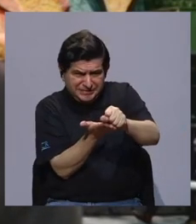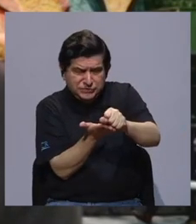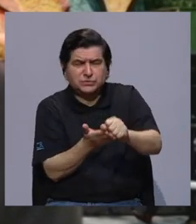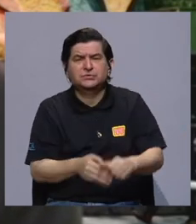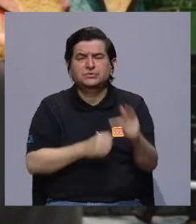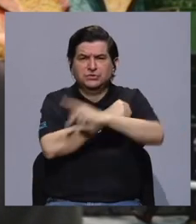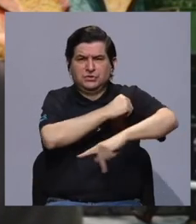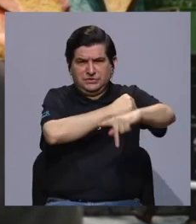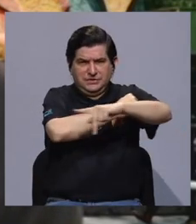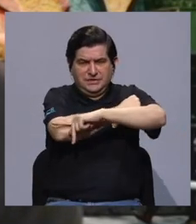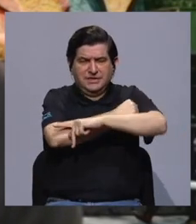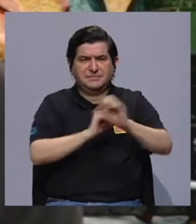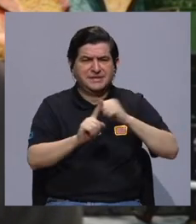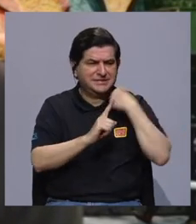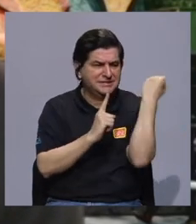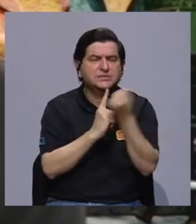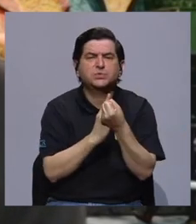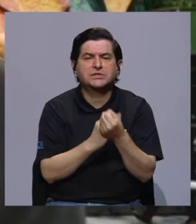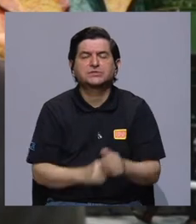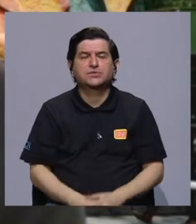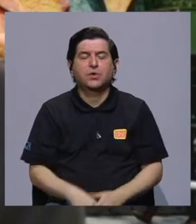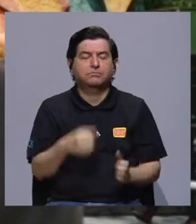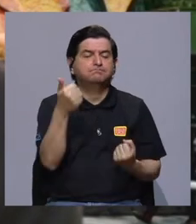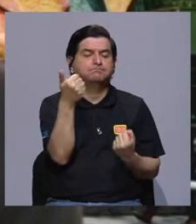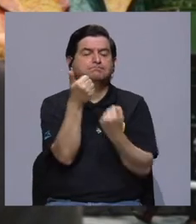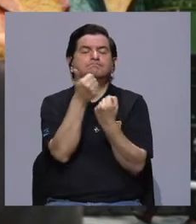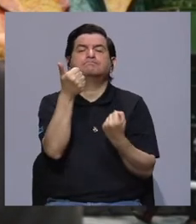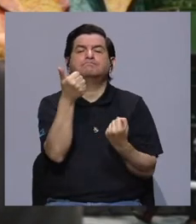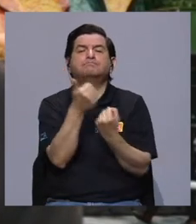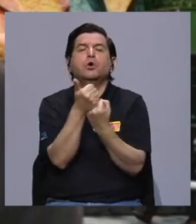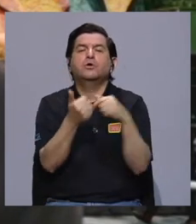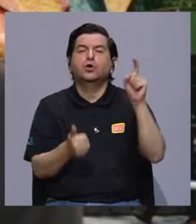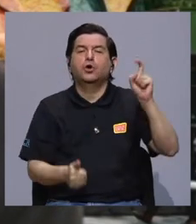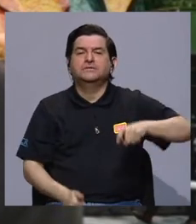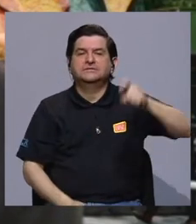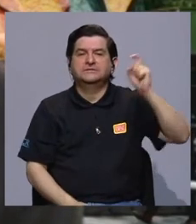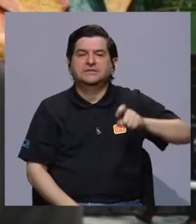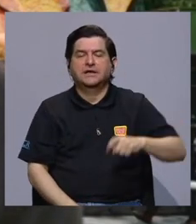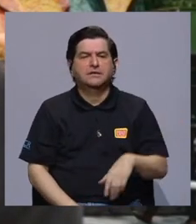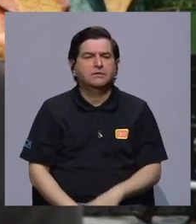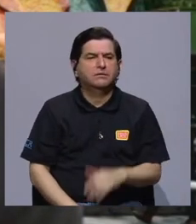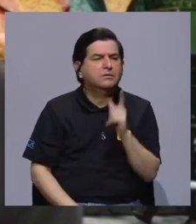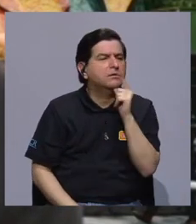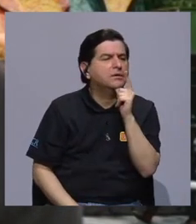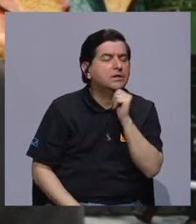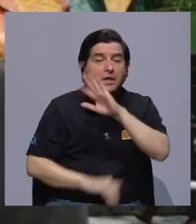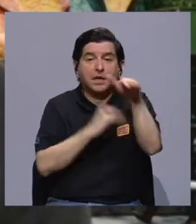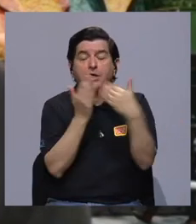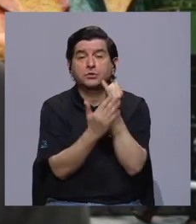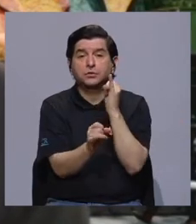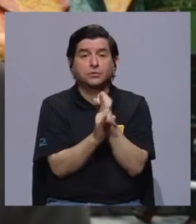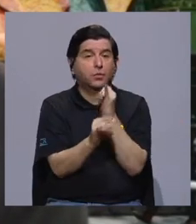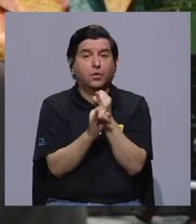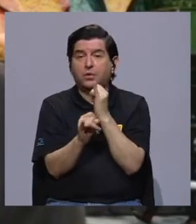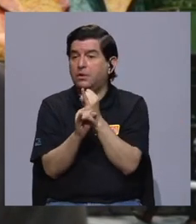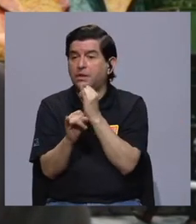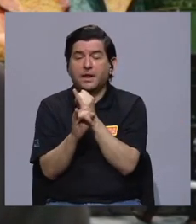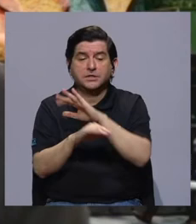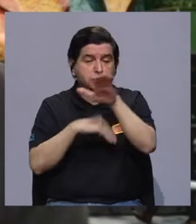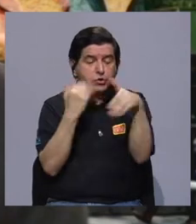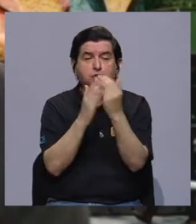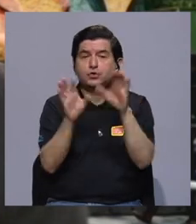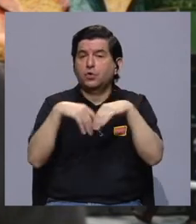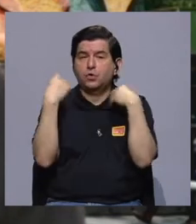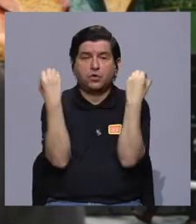y emergencias en nuestro país, pues tiene que estar soportado y apoyado por todas las instituciones,